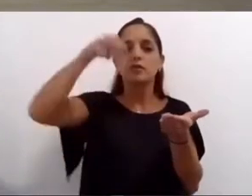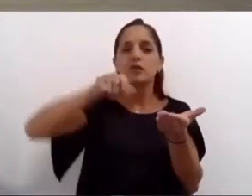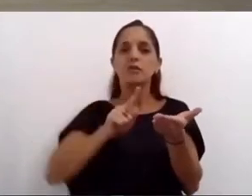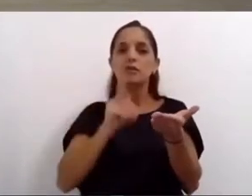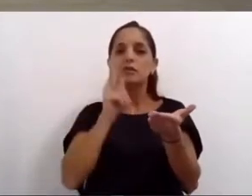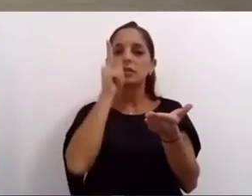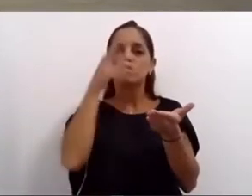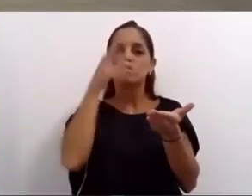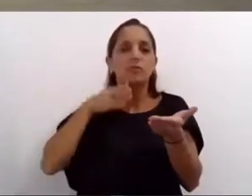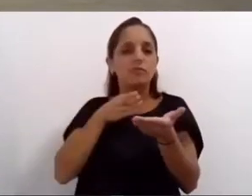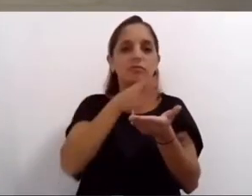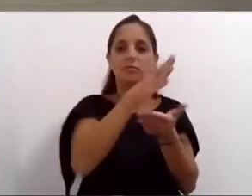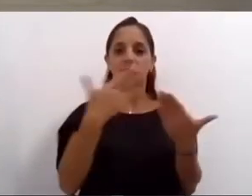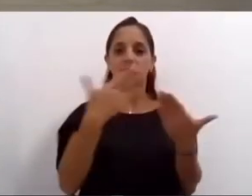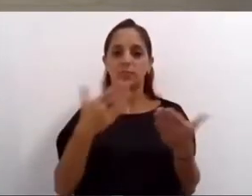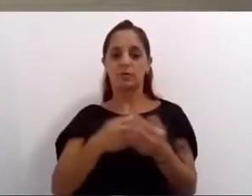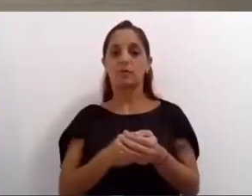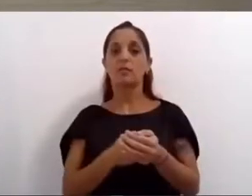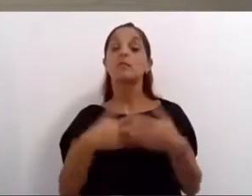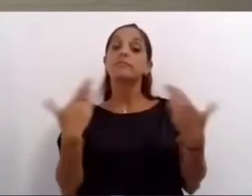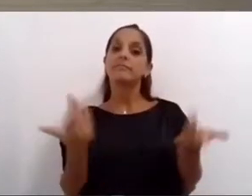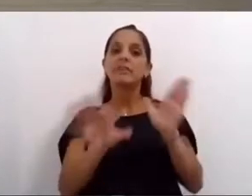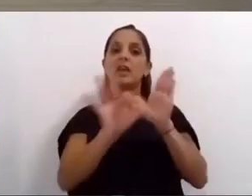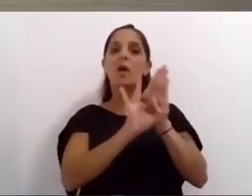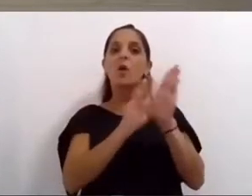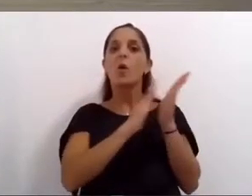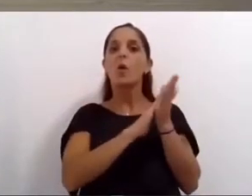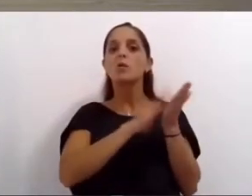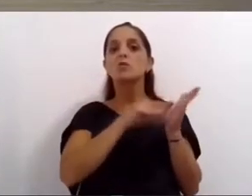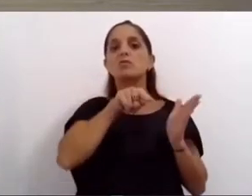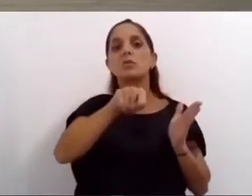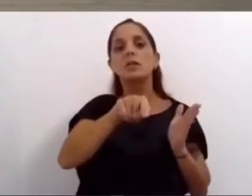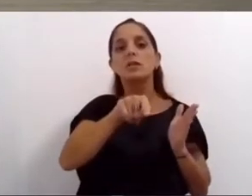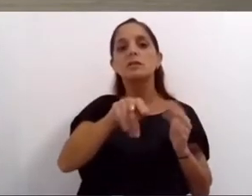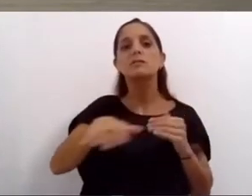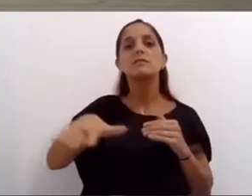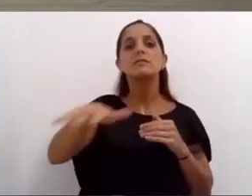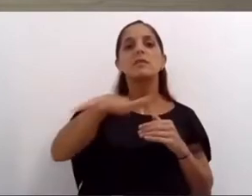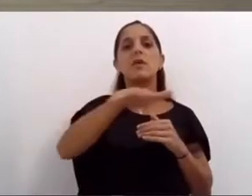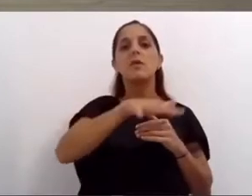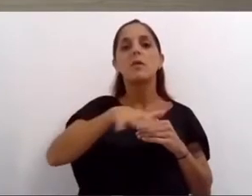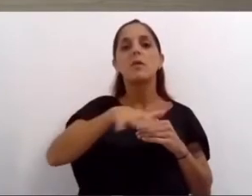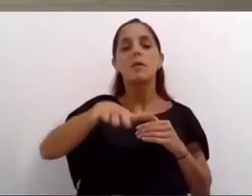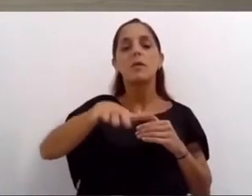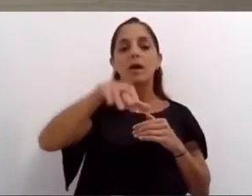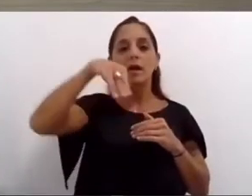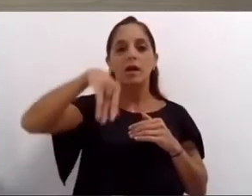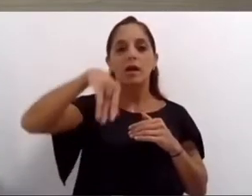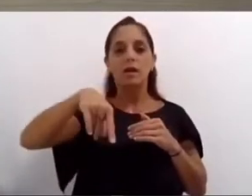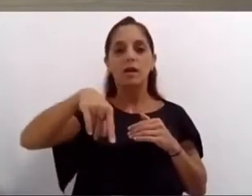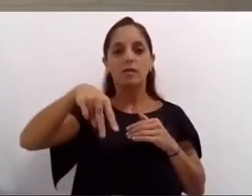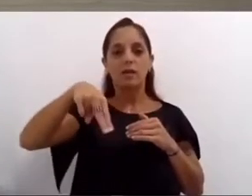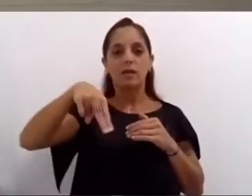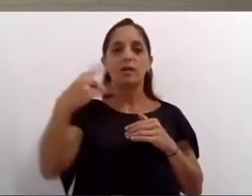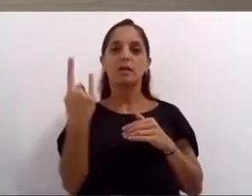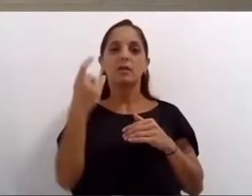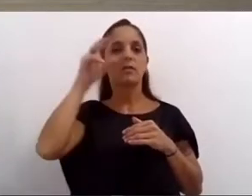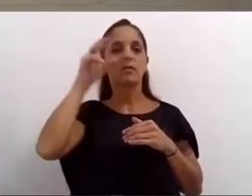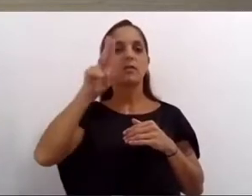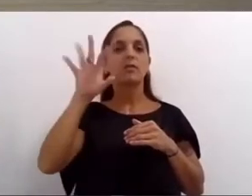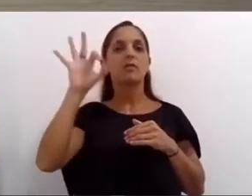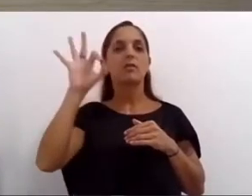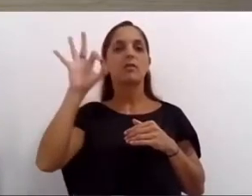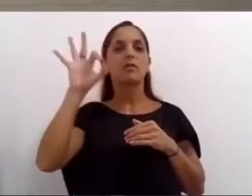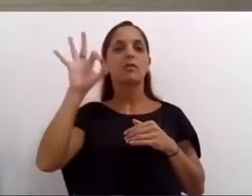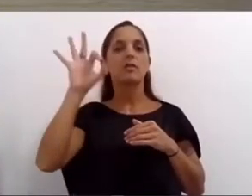presentamos una ordenanza para reurbanizar nuevo alberdi que fue aprobada por este cuerpo fruto del trabajo de mucho tiempo